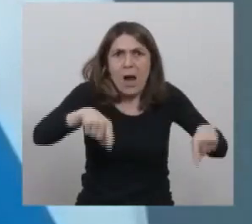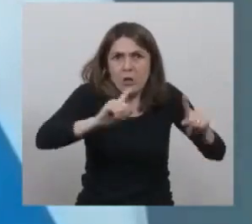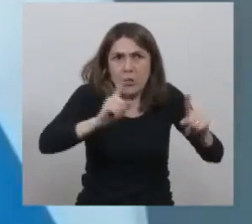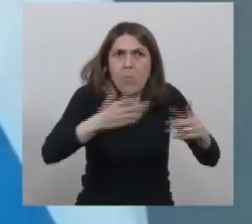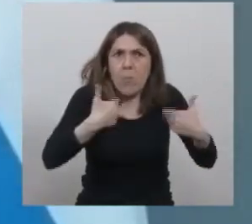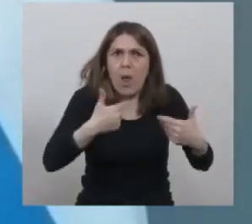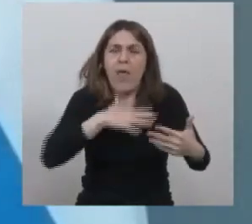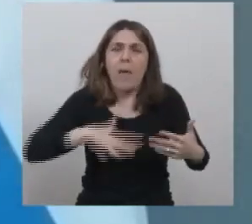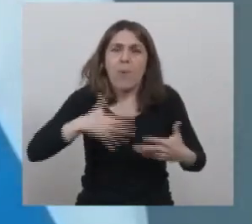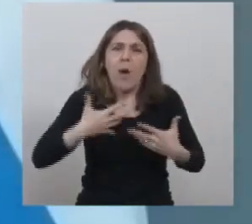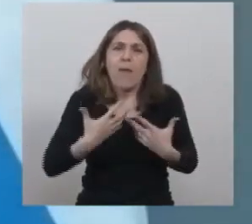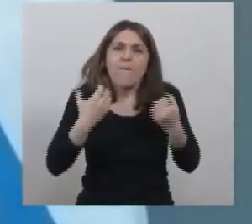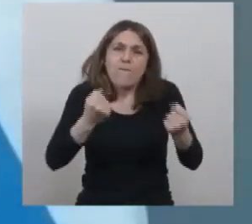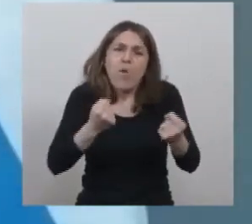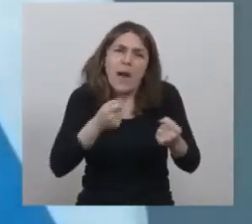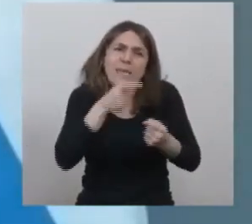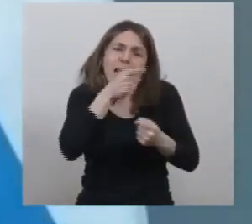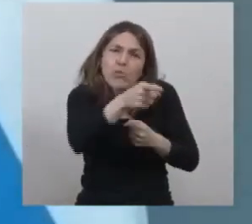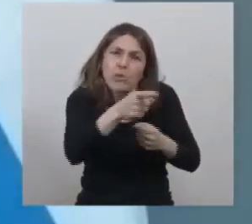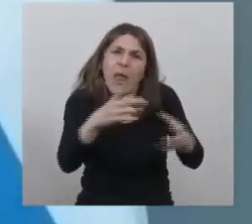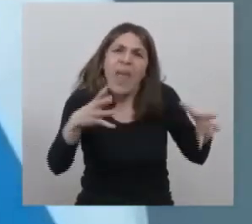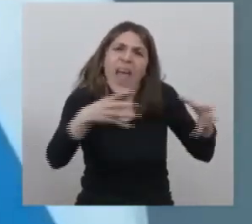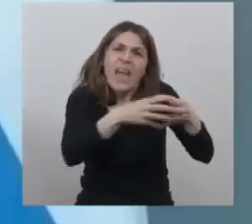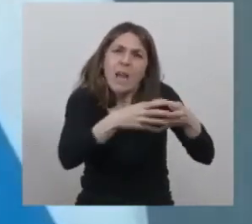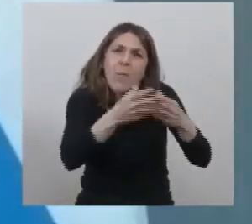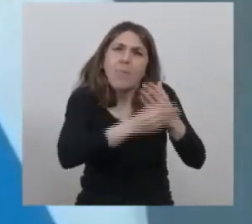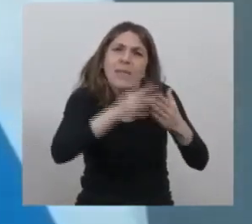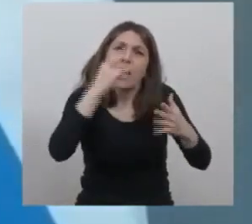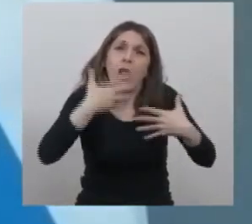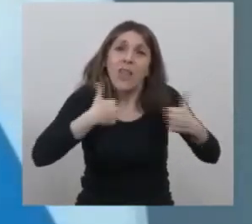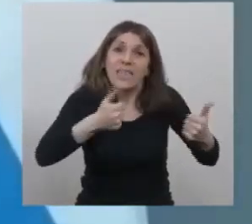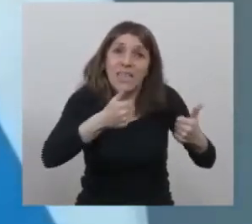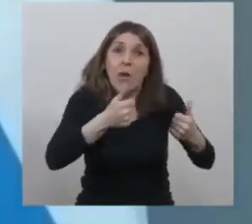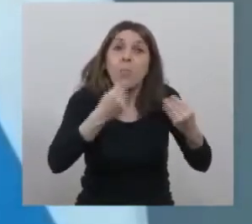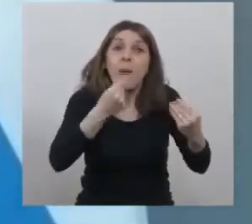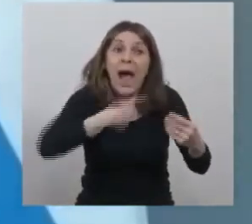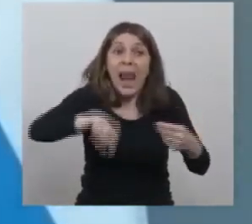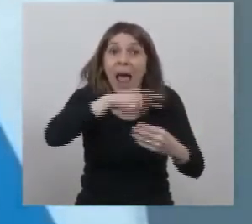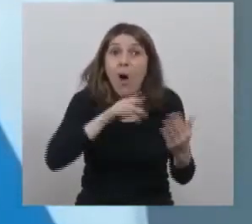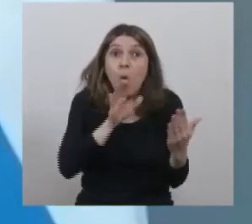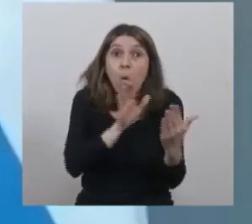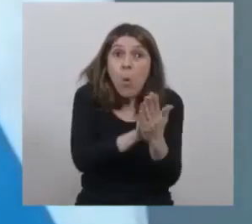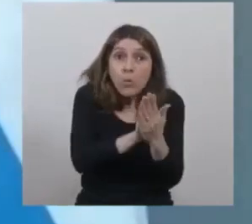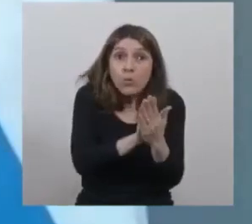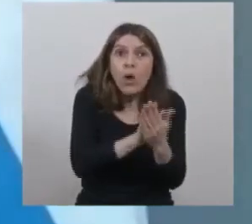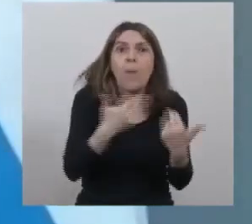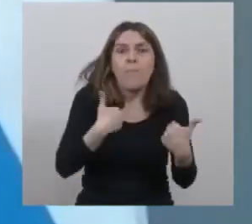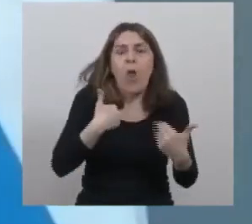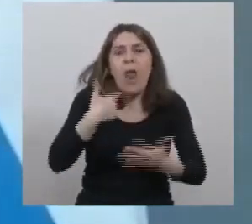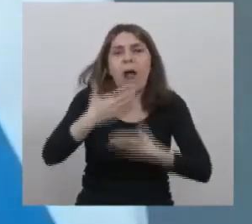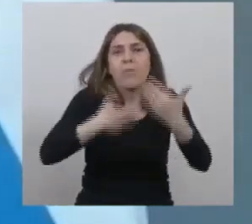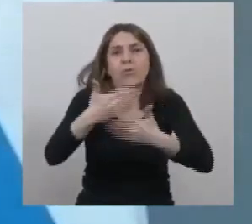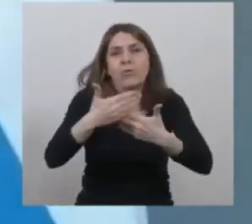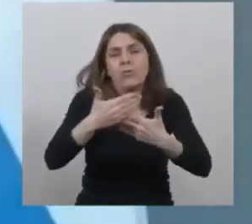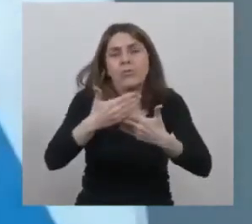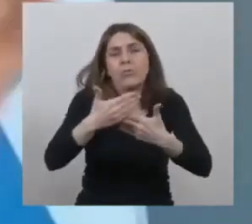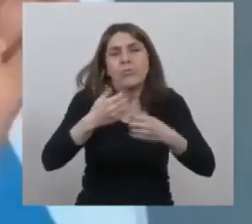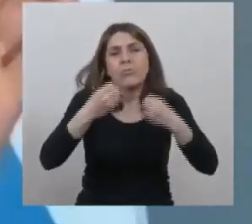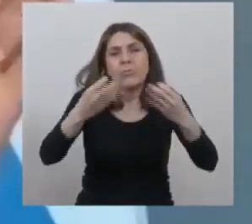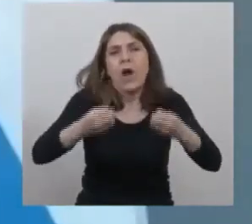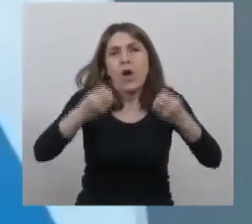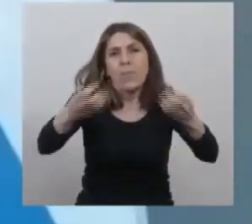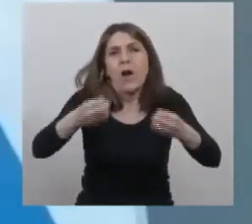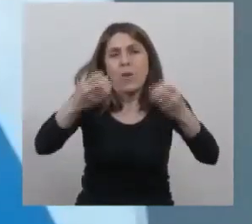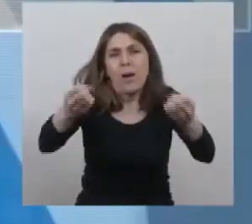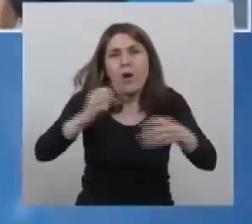fuerza a usted, a su equipo, al Ministerio de Salud para que juntos podamos superar esta pandemia. Y para